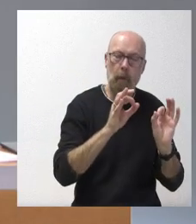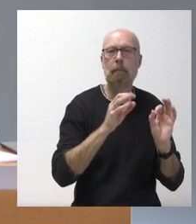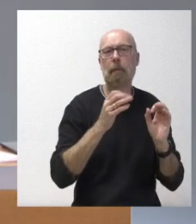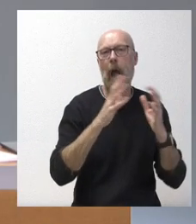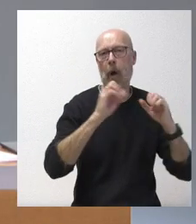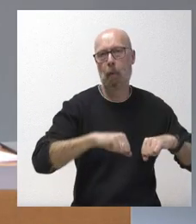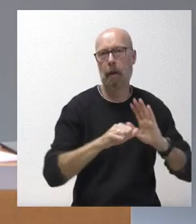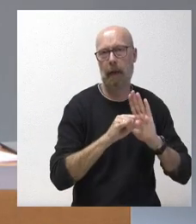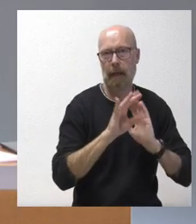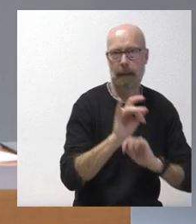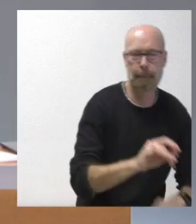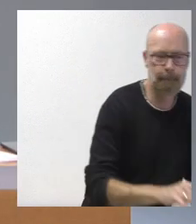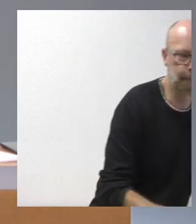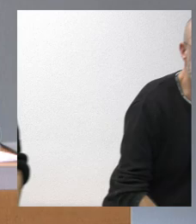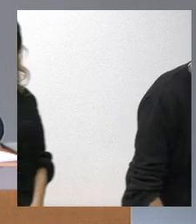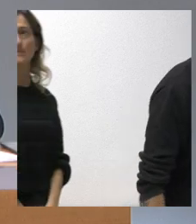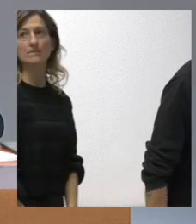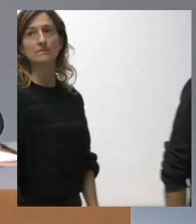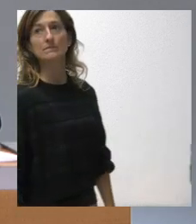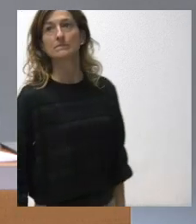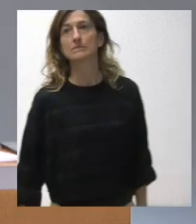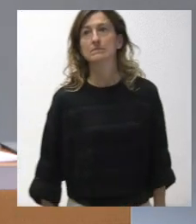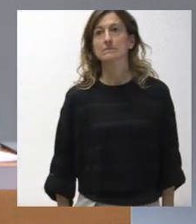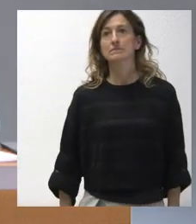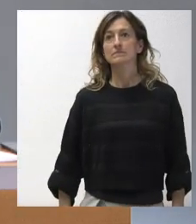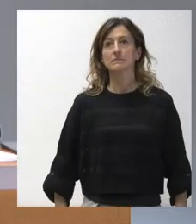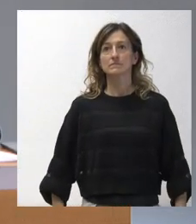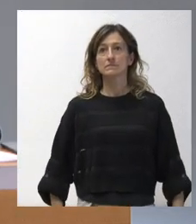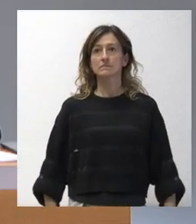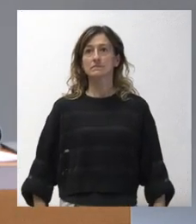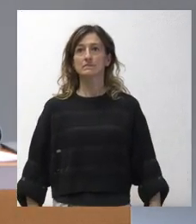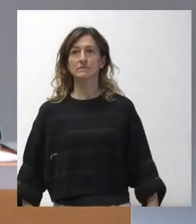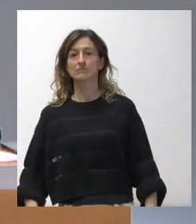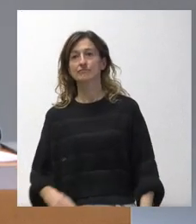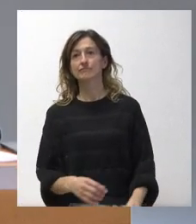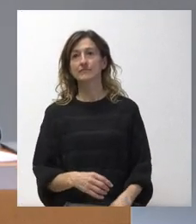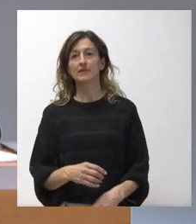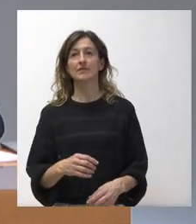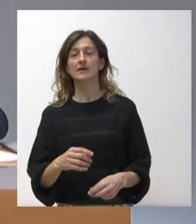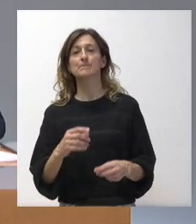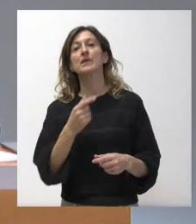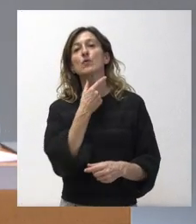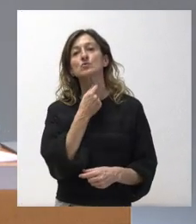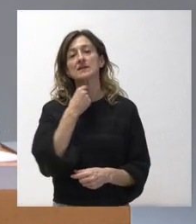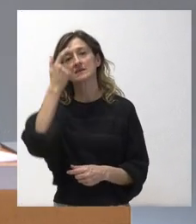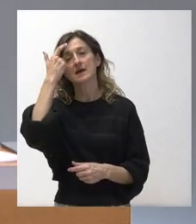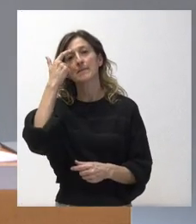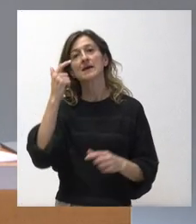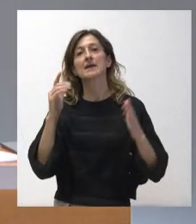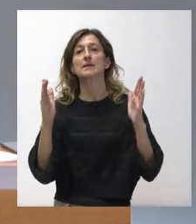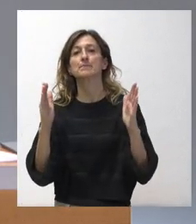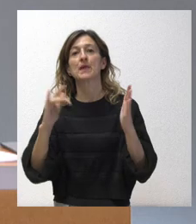Hola, buenos días. Para el consejero de Medio Ambiente, me gustaría saber el número de lobos abatidos durante el periodo de vigencia del plan